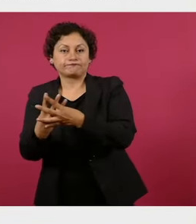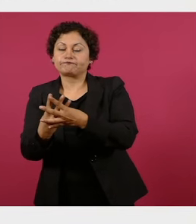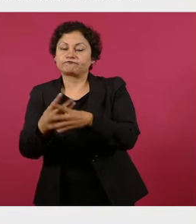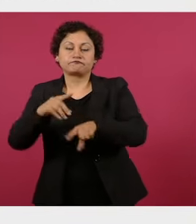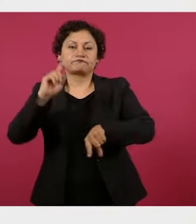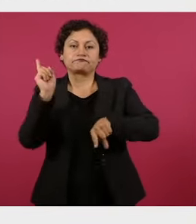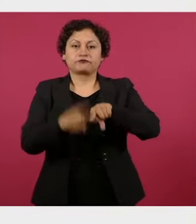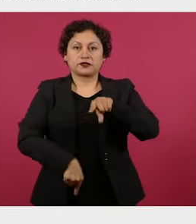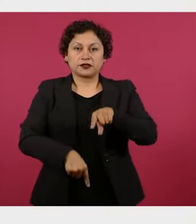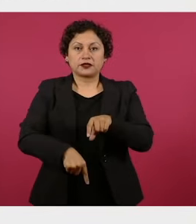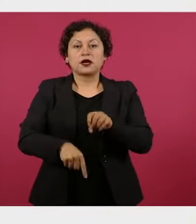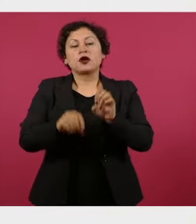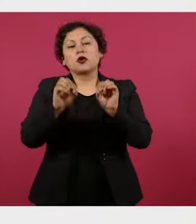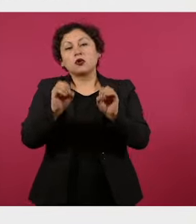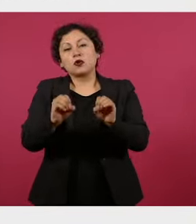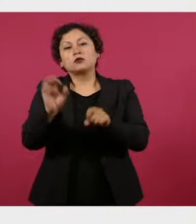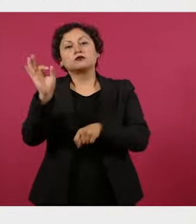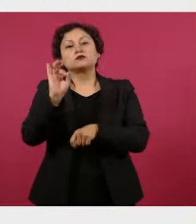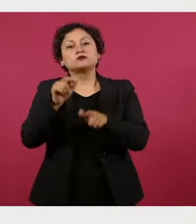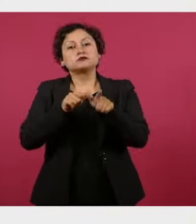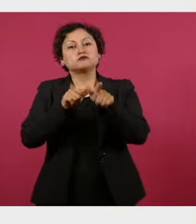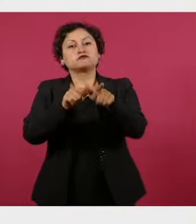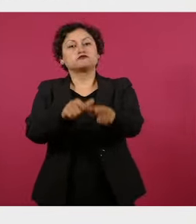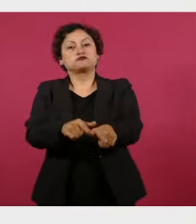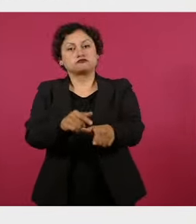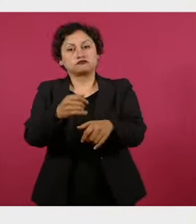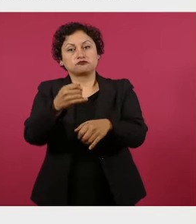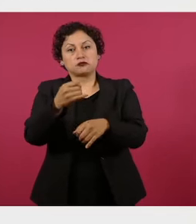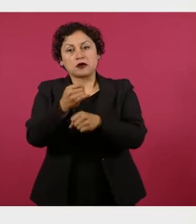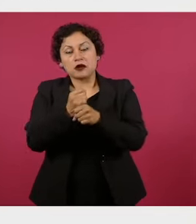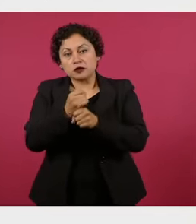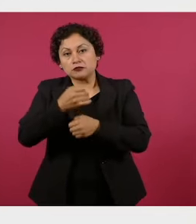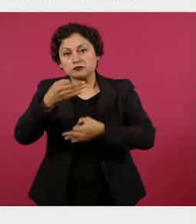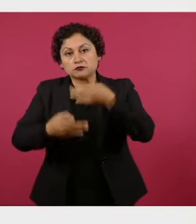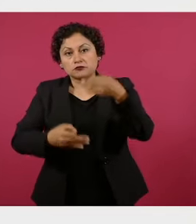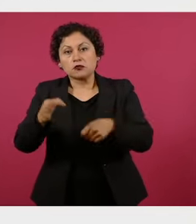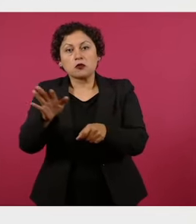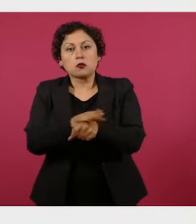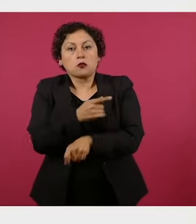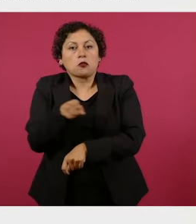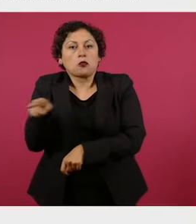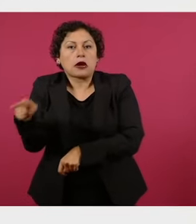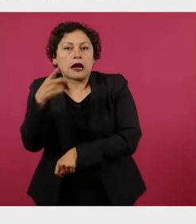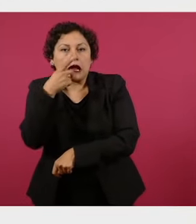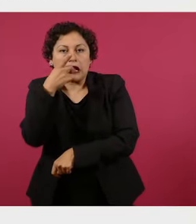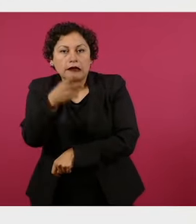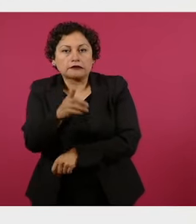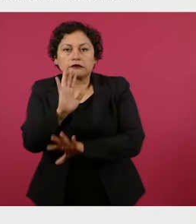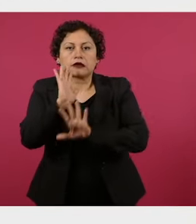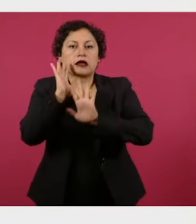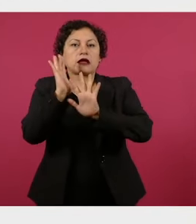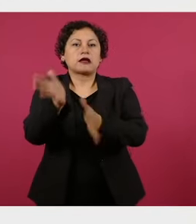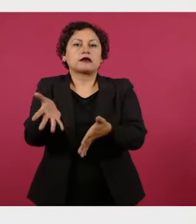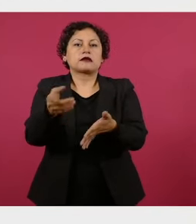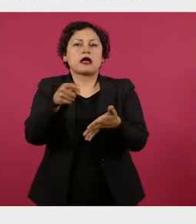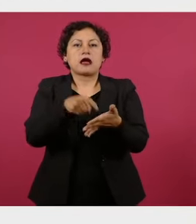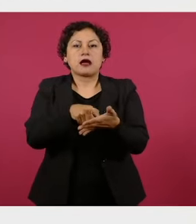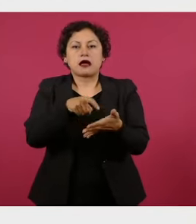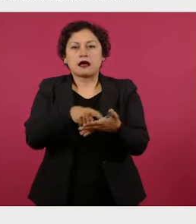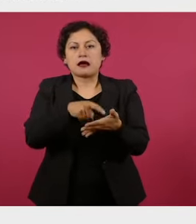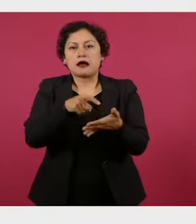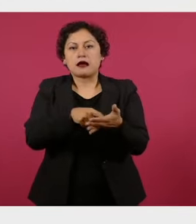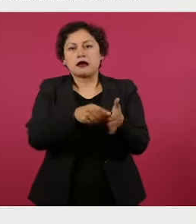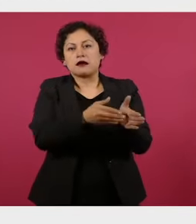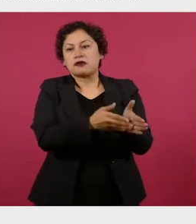así como su continuidad y ejecución, ya que a su consideración había transcurrido el